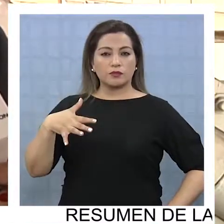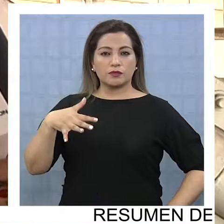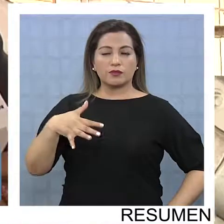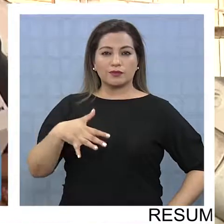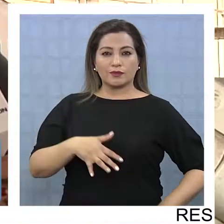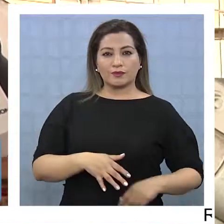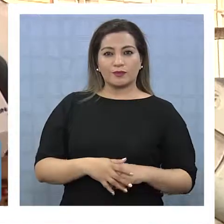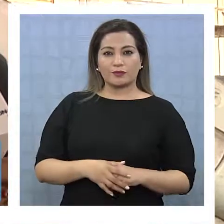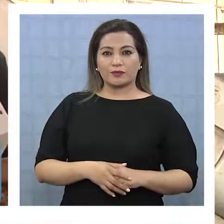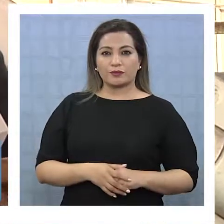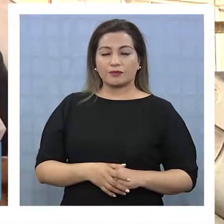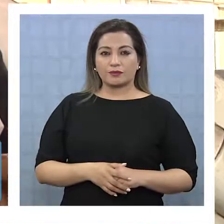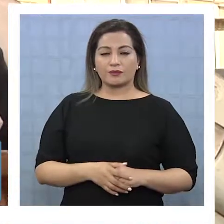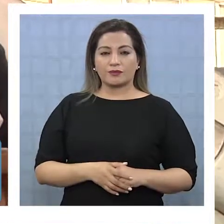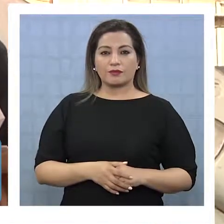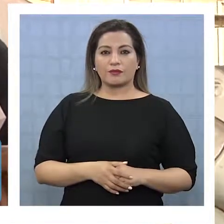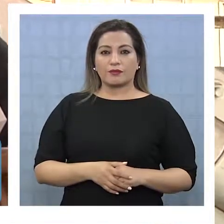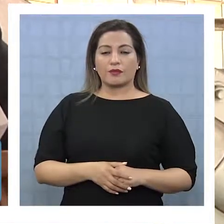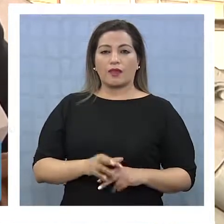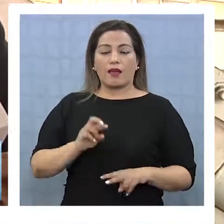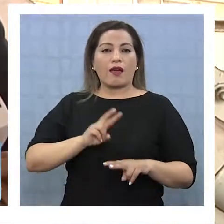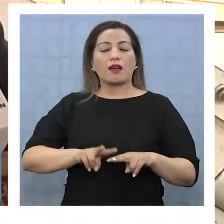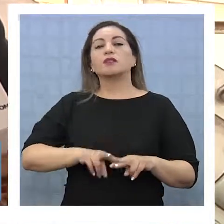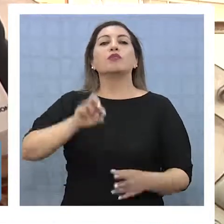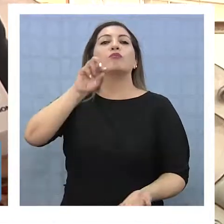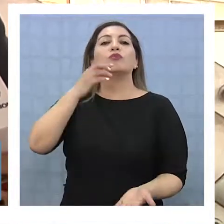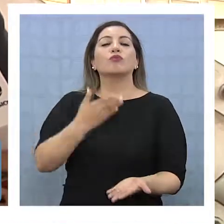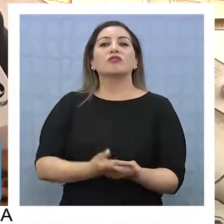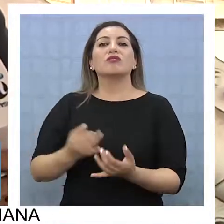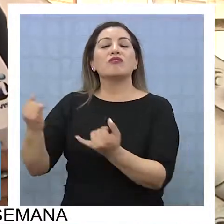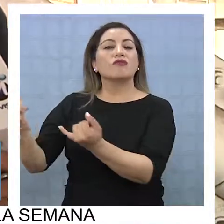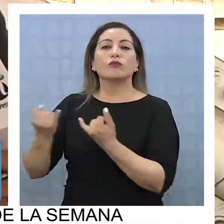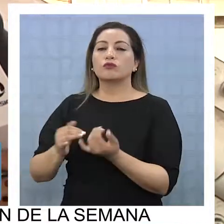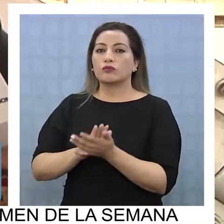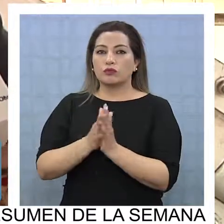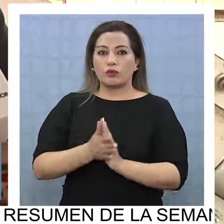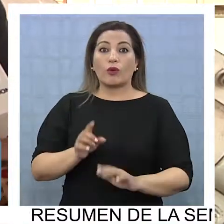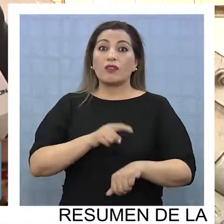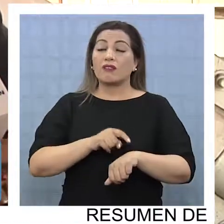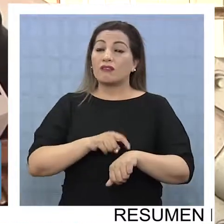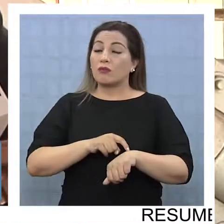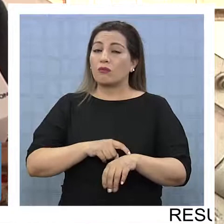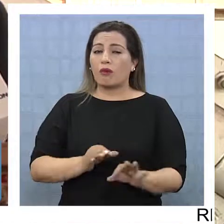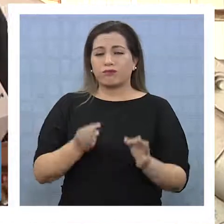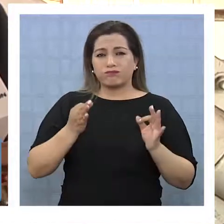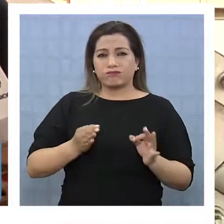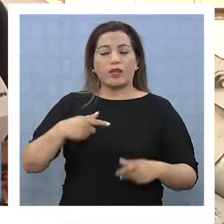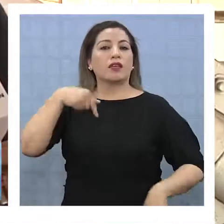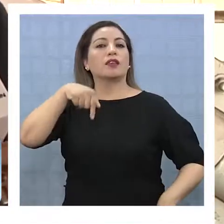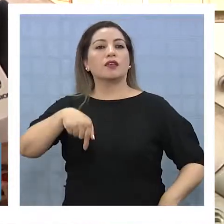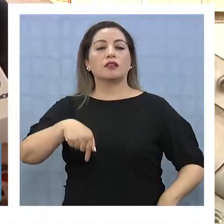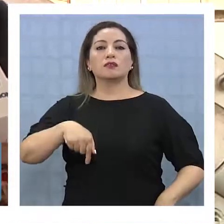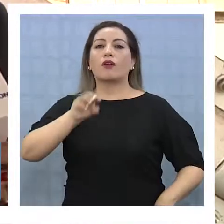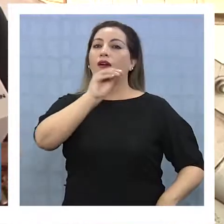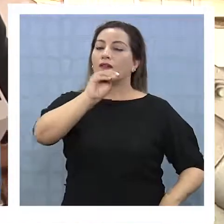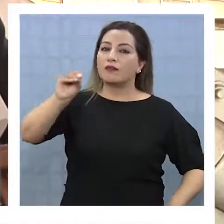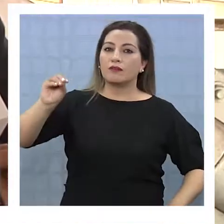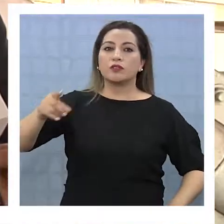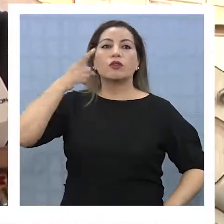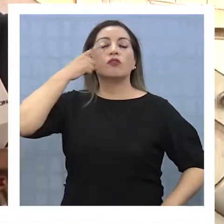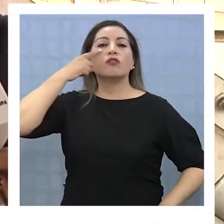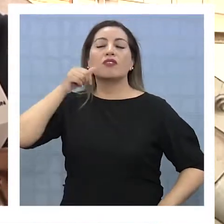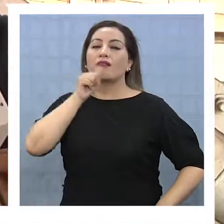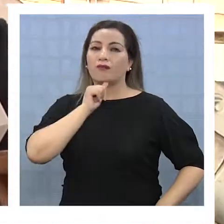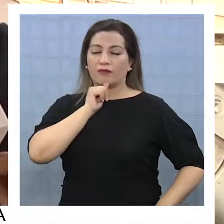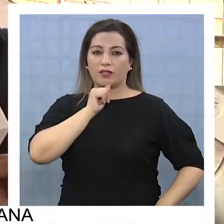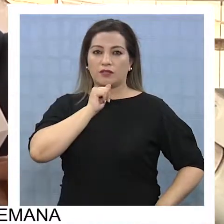que hagan una postulación informada y lo hagan en los tiempos adecuados. Eso también es el llamado fuerte a poder hacerlo en los días que